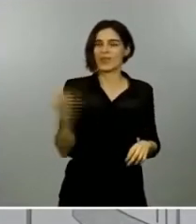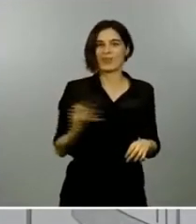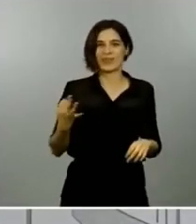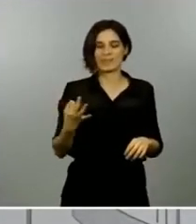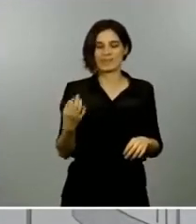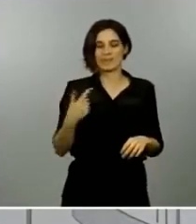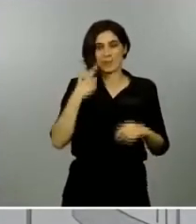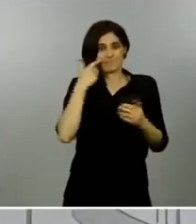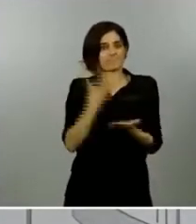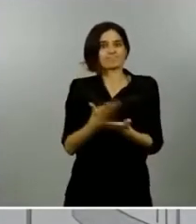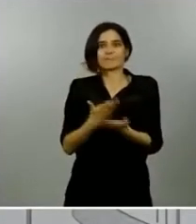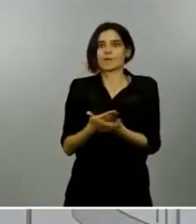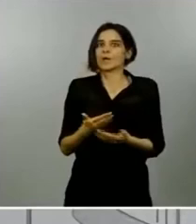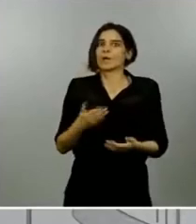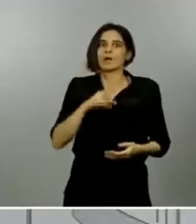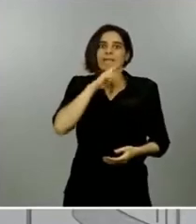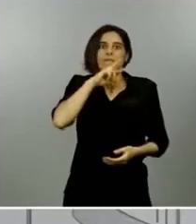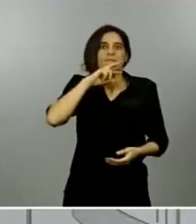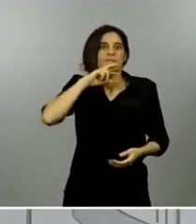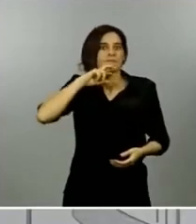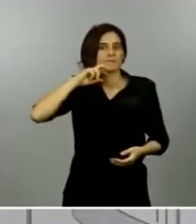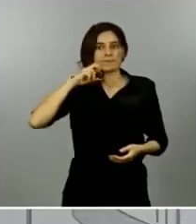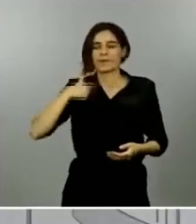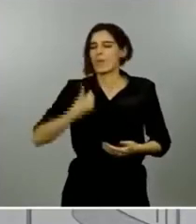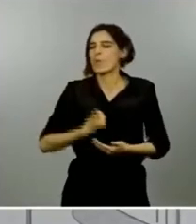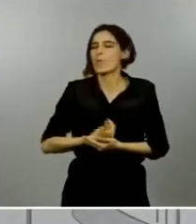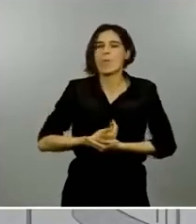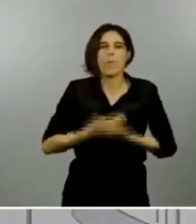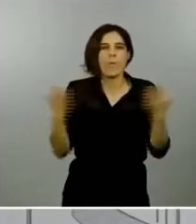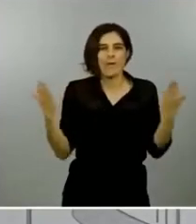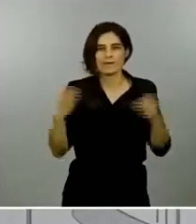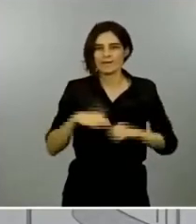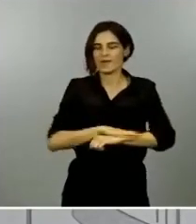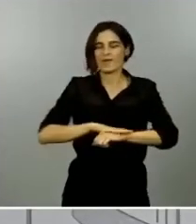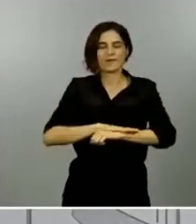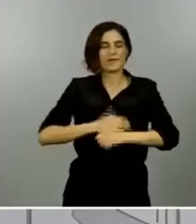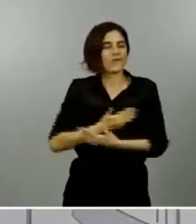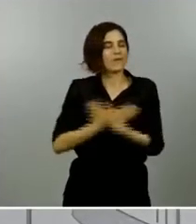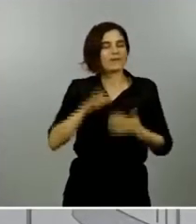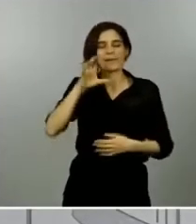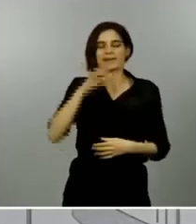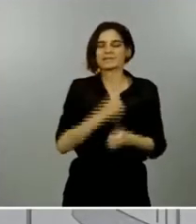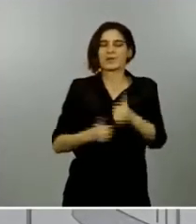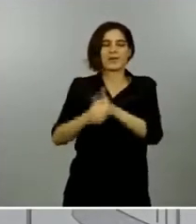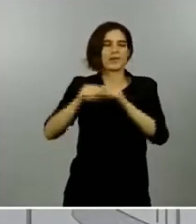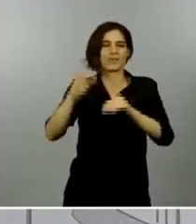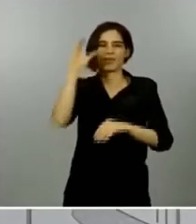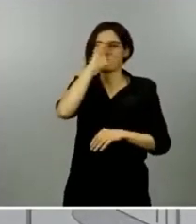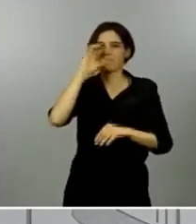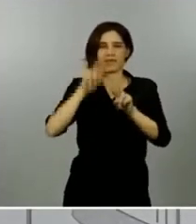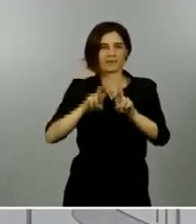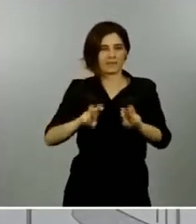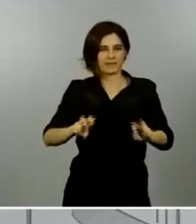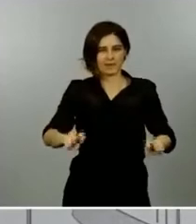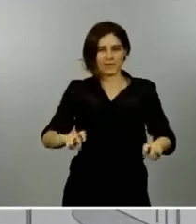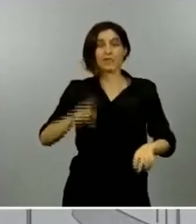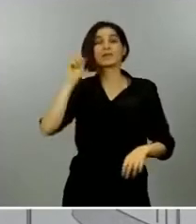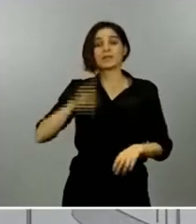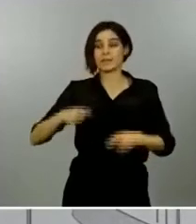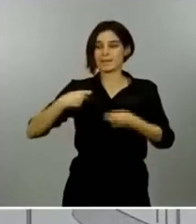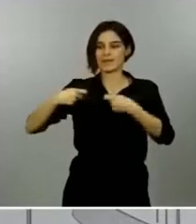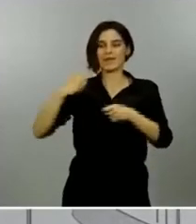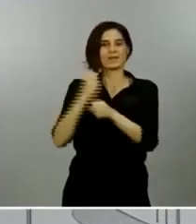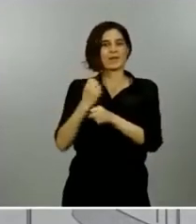esenciales, como prioritarios para cualquier gobierno, para cualquier nación, el correcto funcionamiento del mercado de trabajo, que adolece todavía